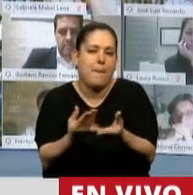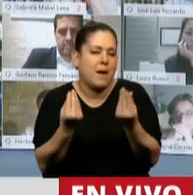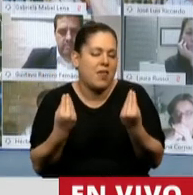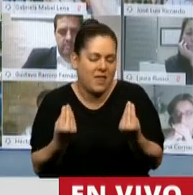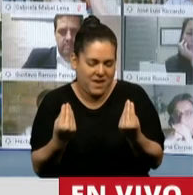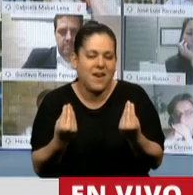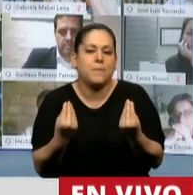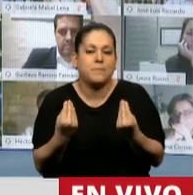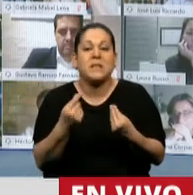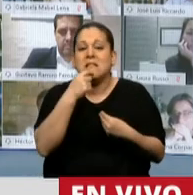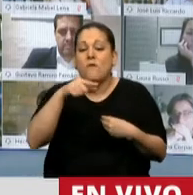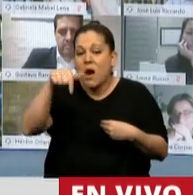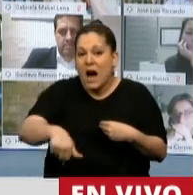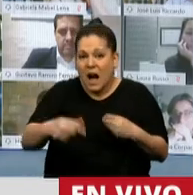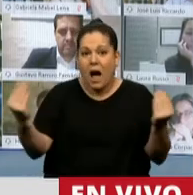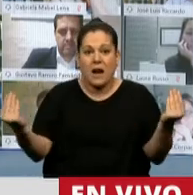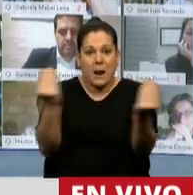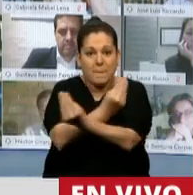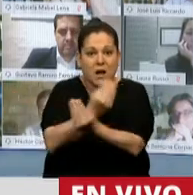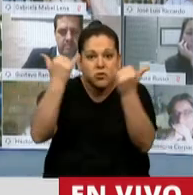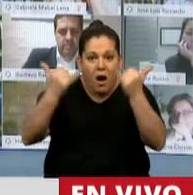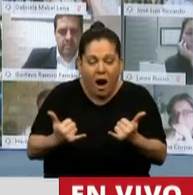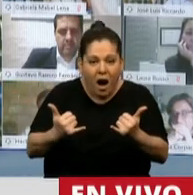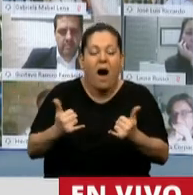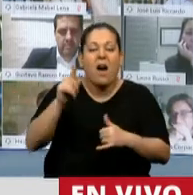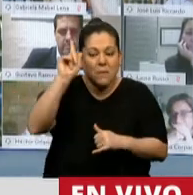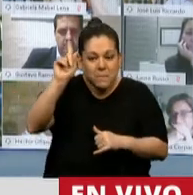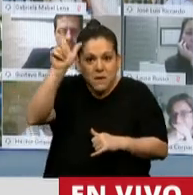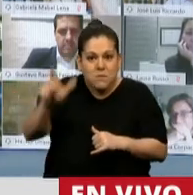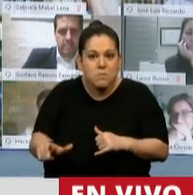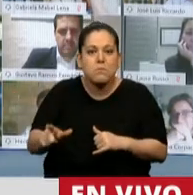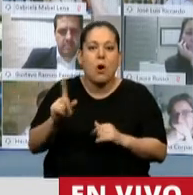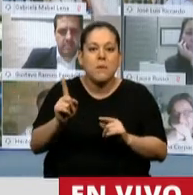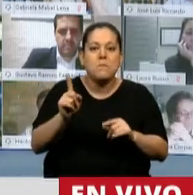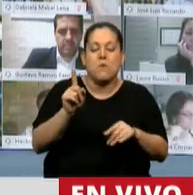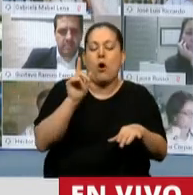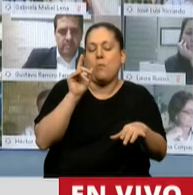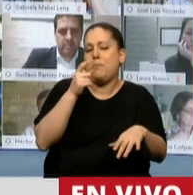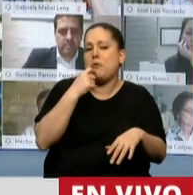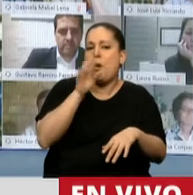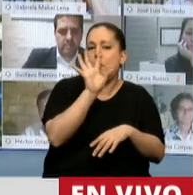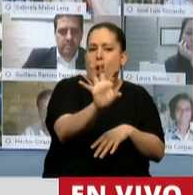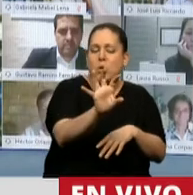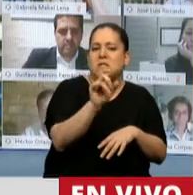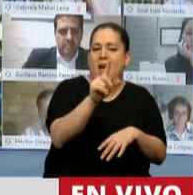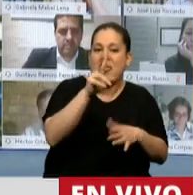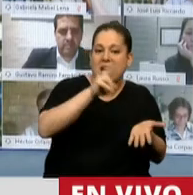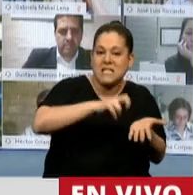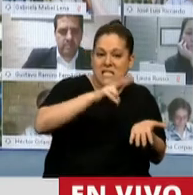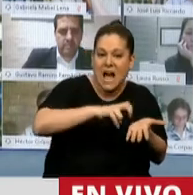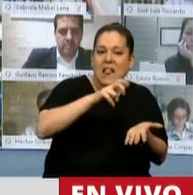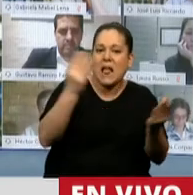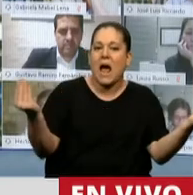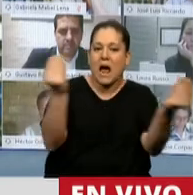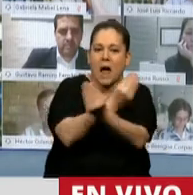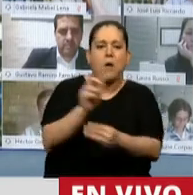si hay algún reemplazo en esta Cámara, que ese reemplazo, en el caso de la provincia de Salta, le corresponda a la